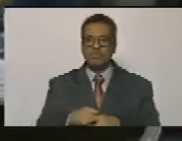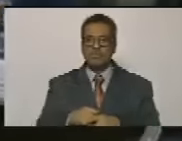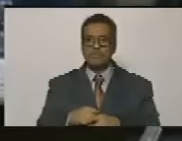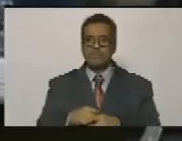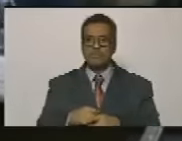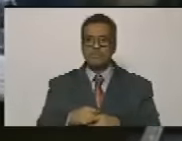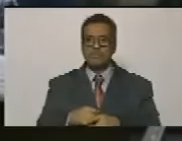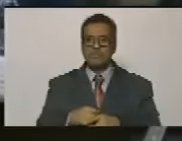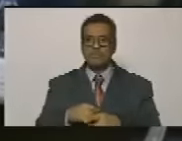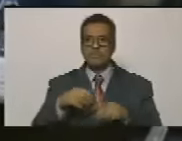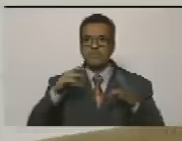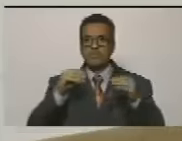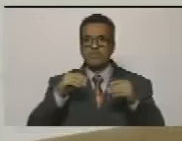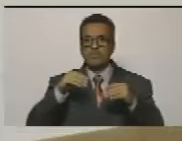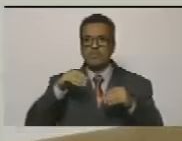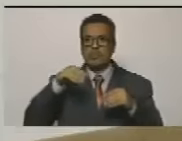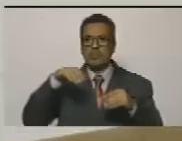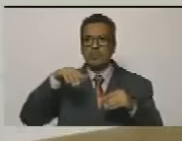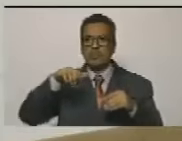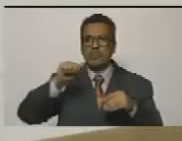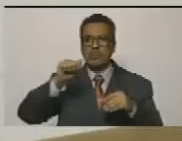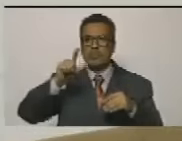o no lo liberaron a Alex Zapp